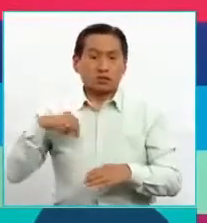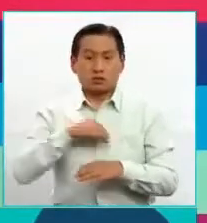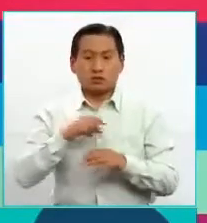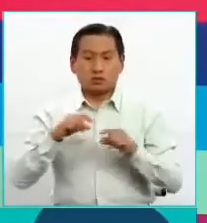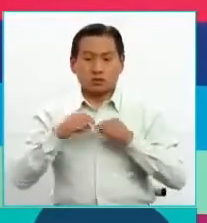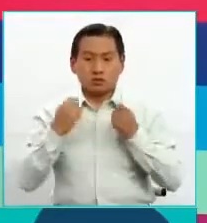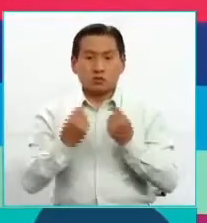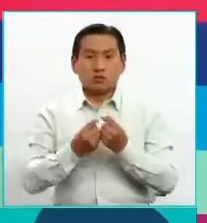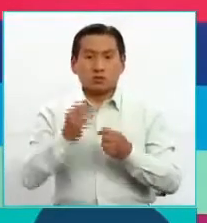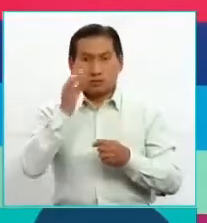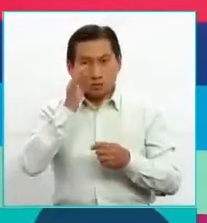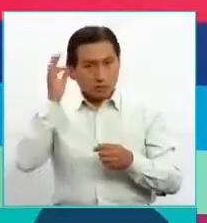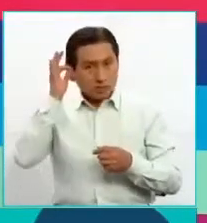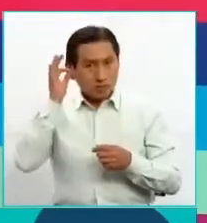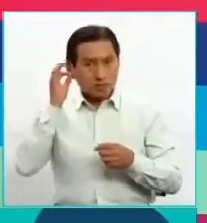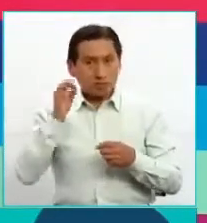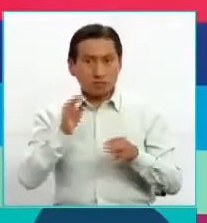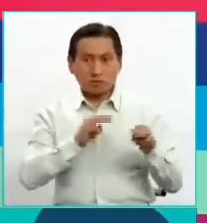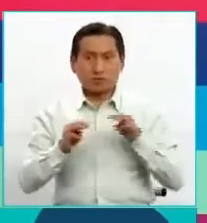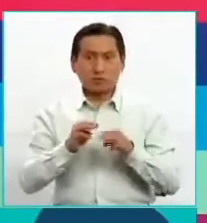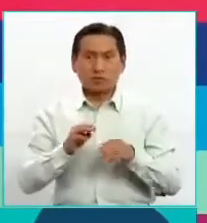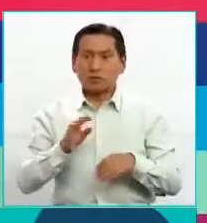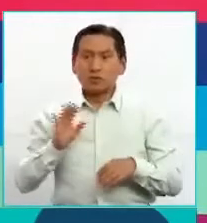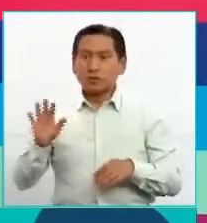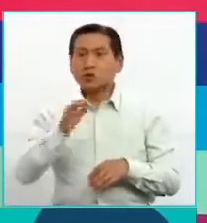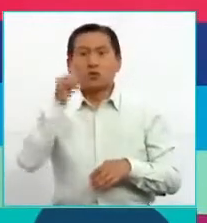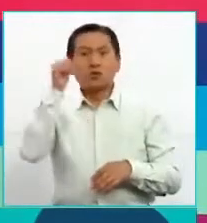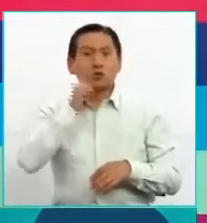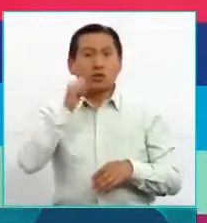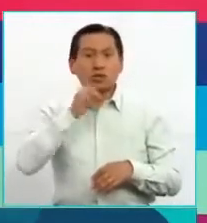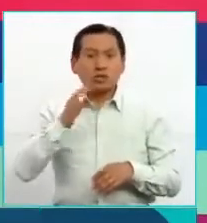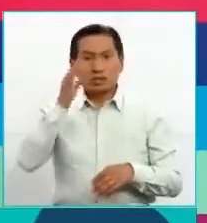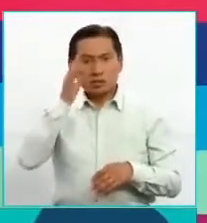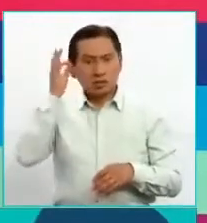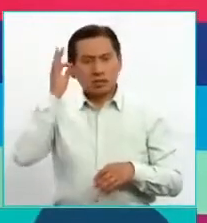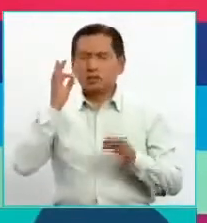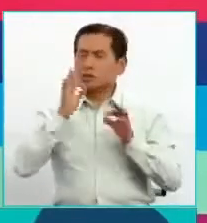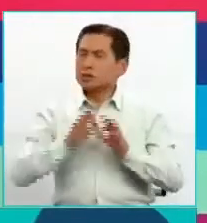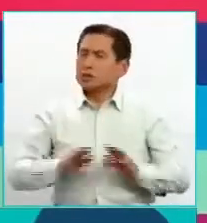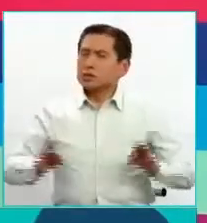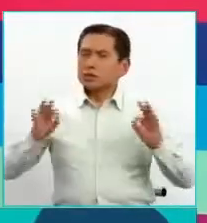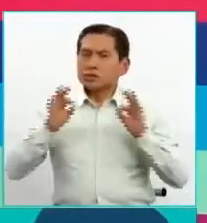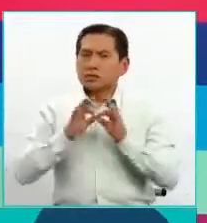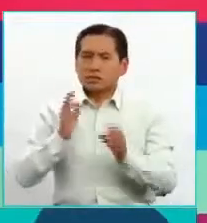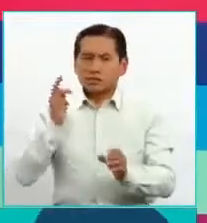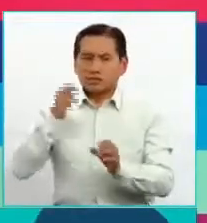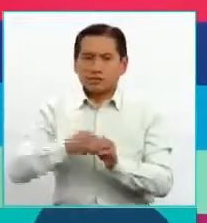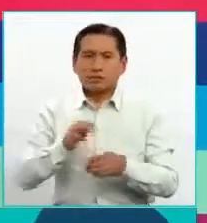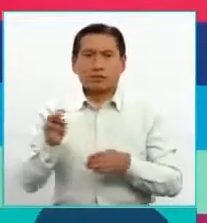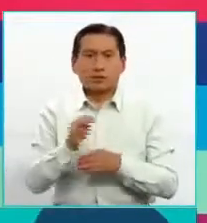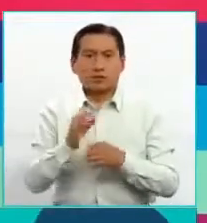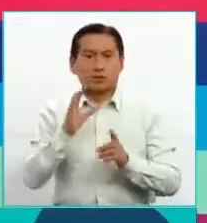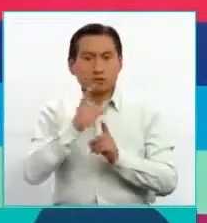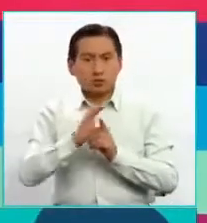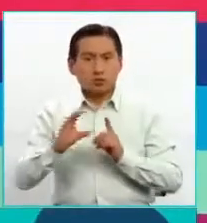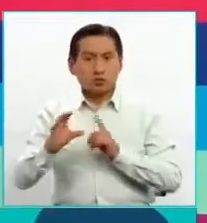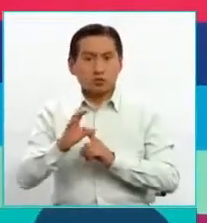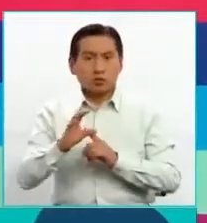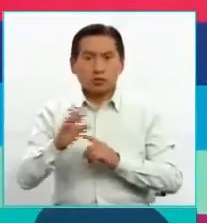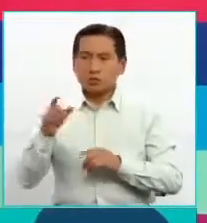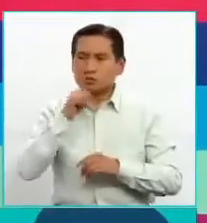indígena originario, en especial para las mujeres indígenas, es primordial el Ministerio de Culturas, descolonización y